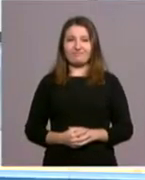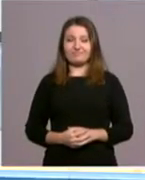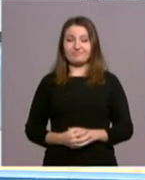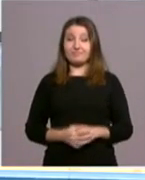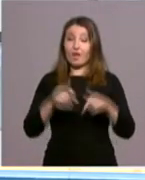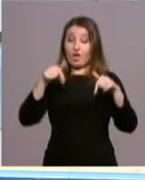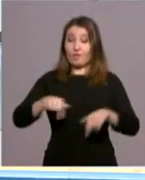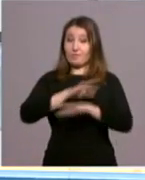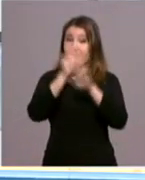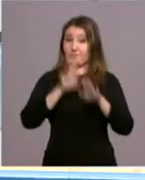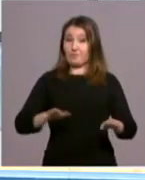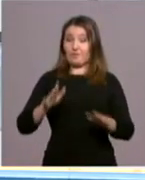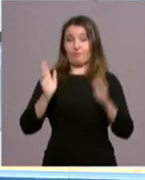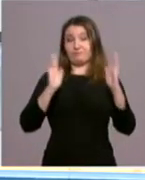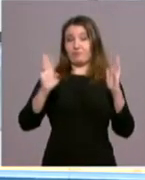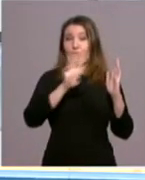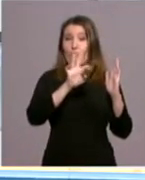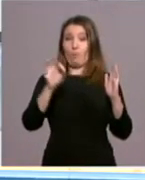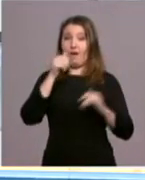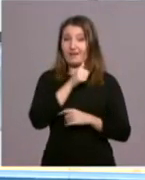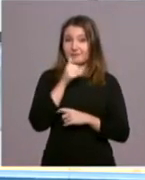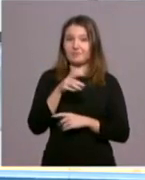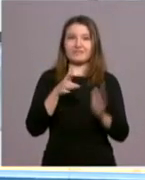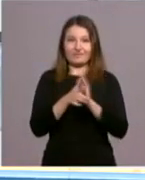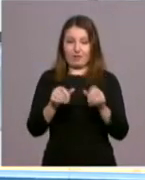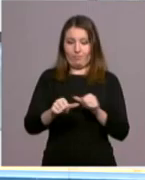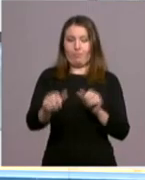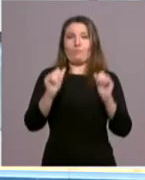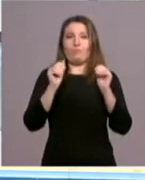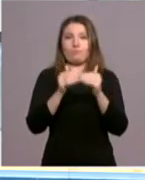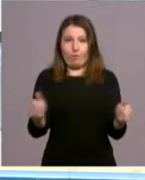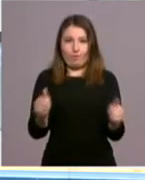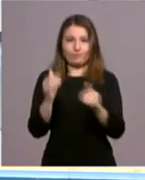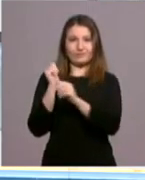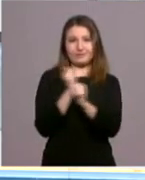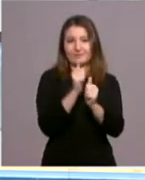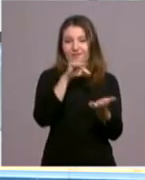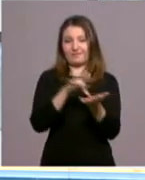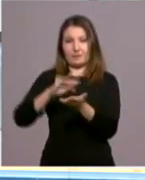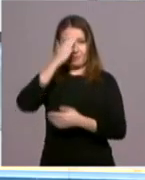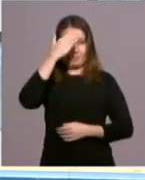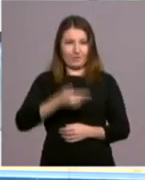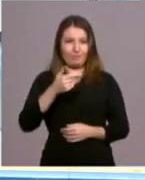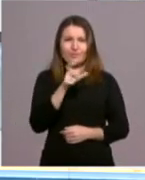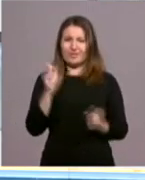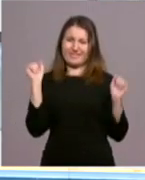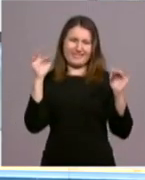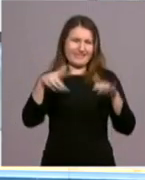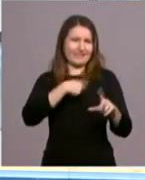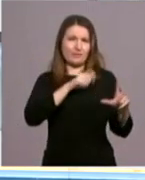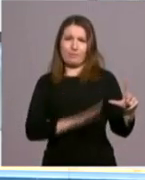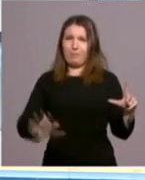Hoy termina el tiempo de cuaresma. Arrancan, por tanto, los días principales de la Semana Santa y cientos de fieles se lanzan a las calles de toda España